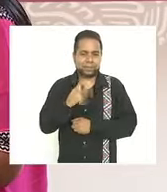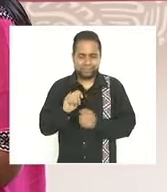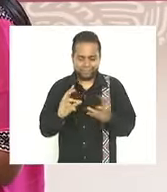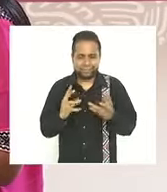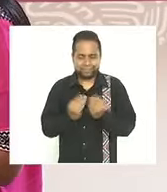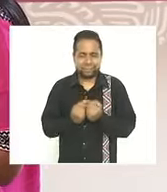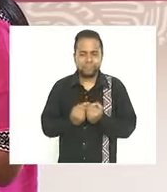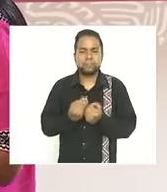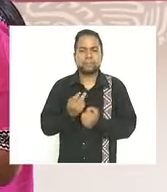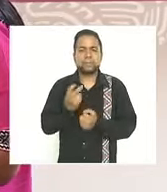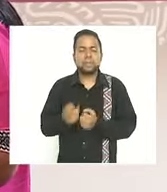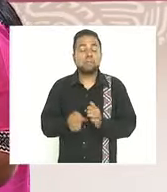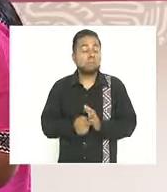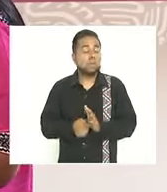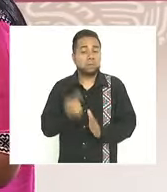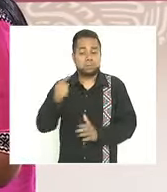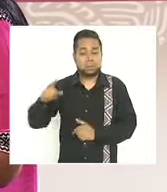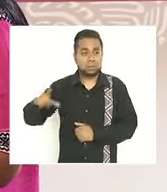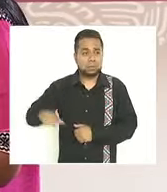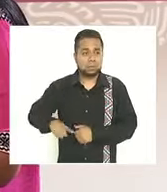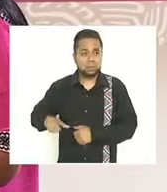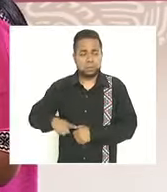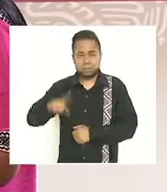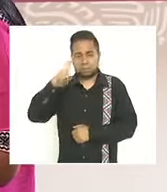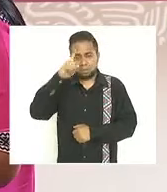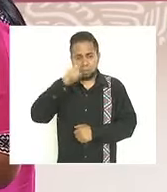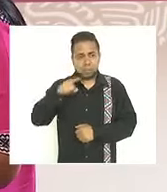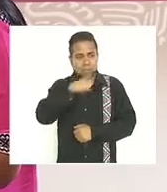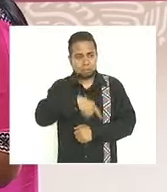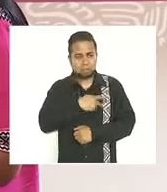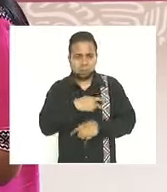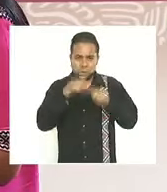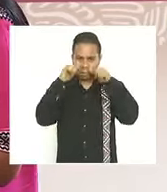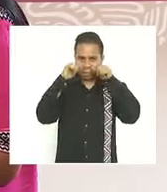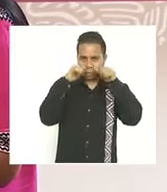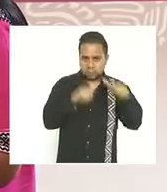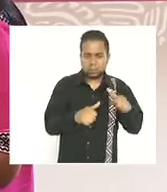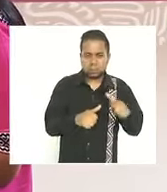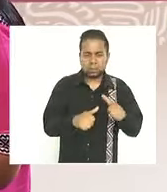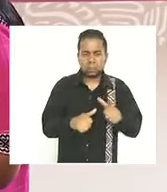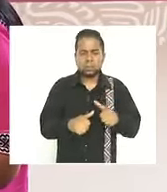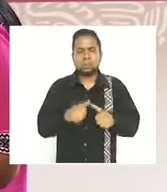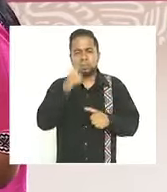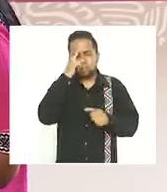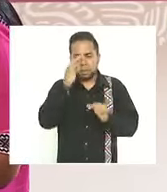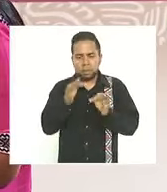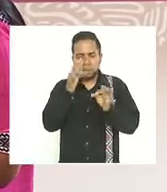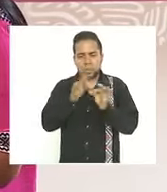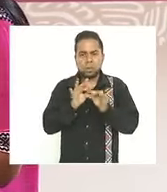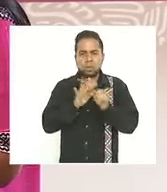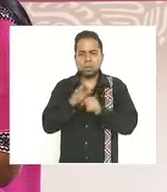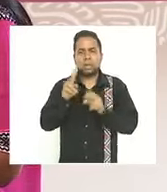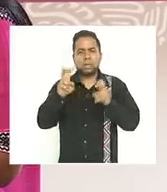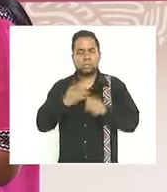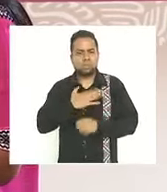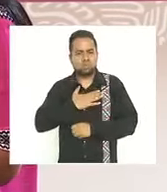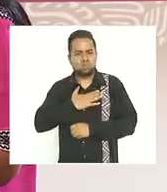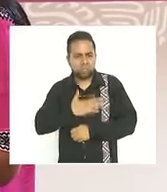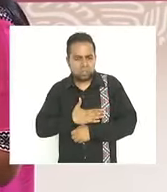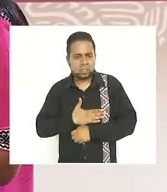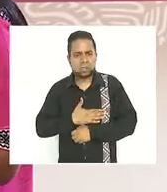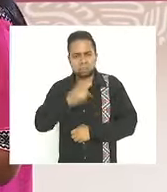es el primer gobierno en mirar por los pobres por hacer cumplir los anhelos de justicia